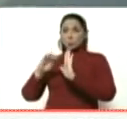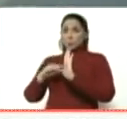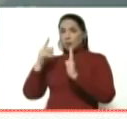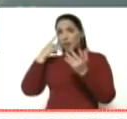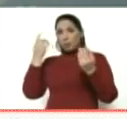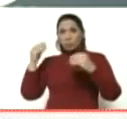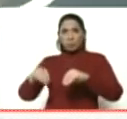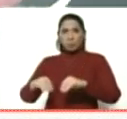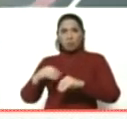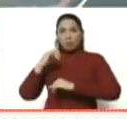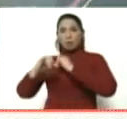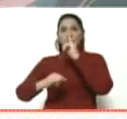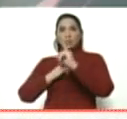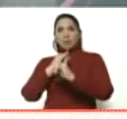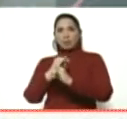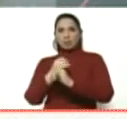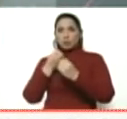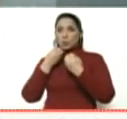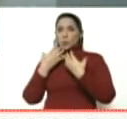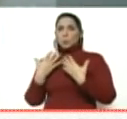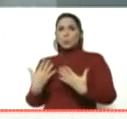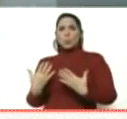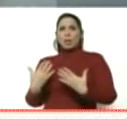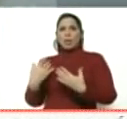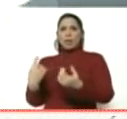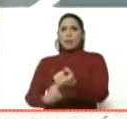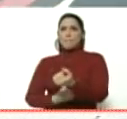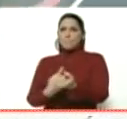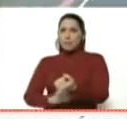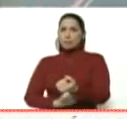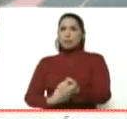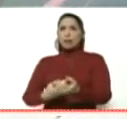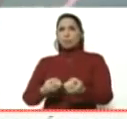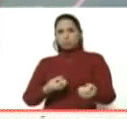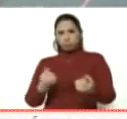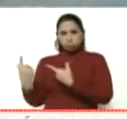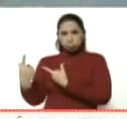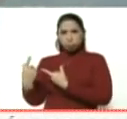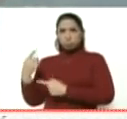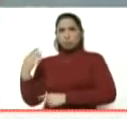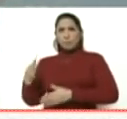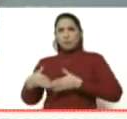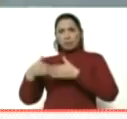internacionales y de buena vecindad, y se devolverían las embarcaciones.